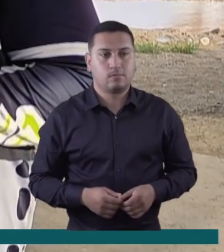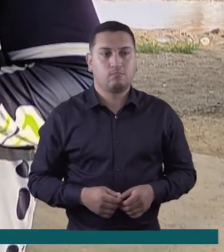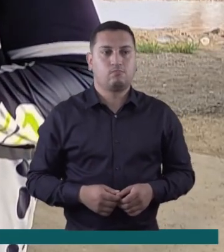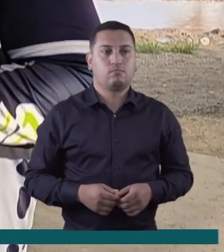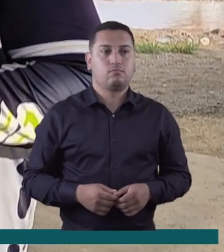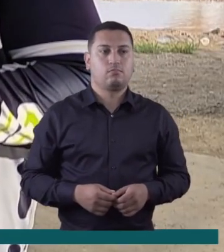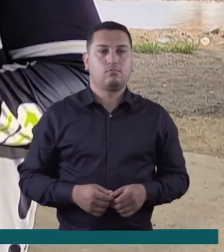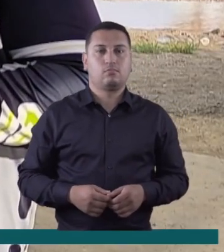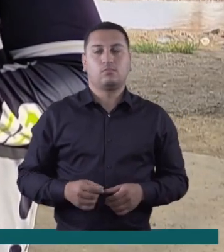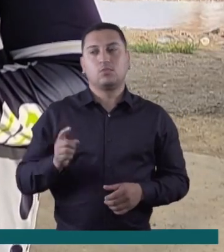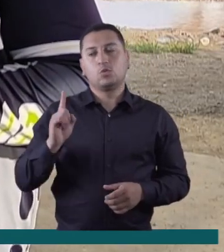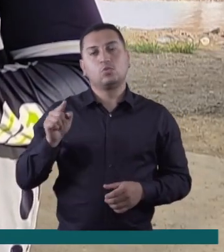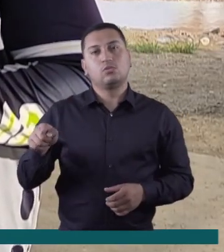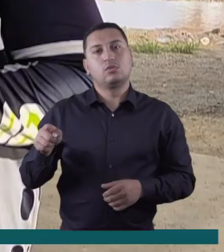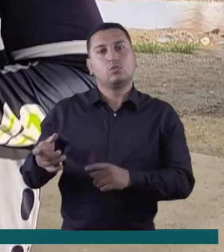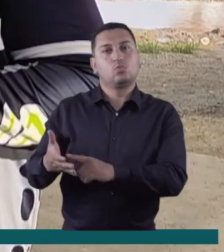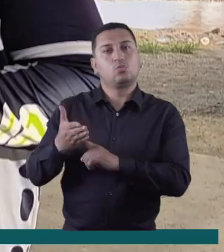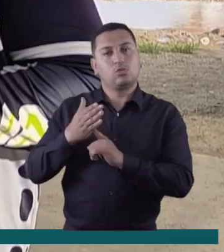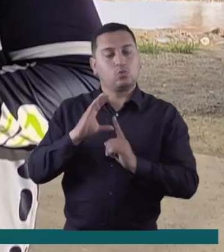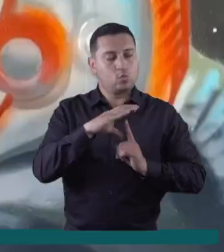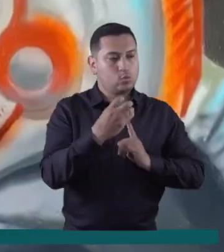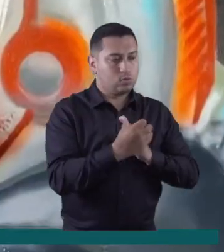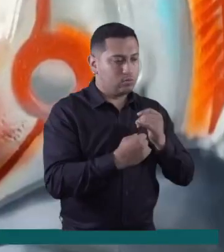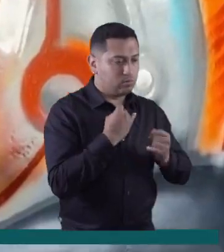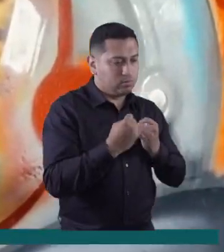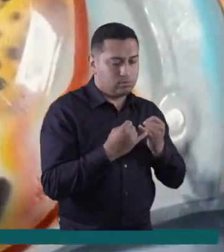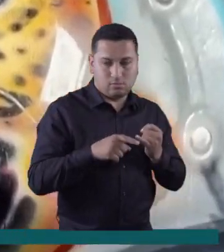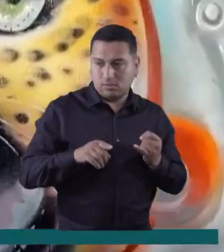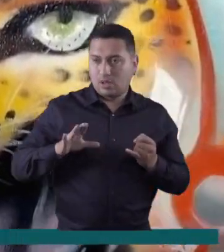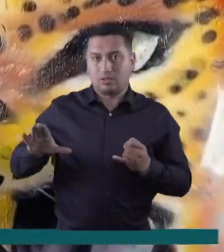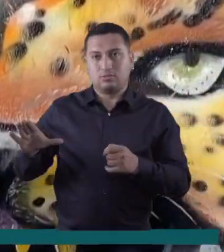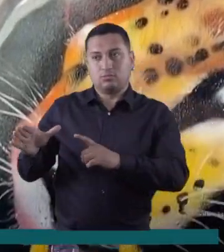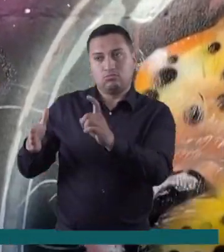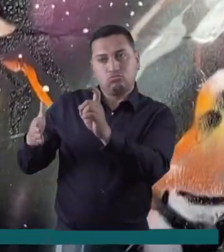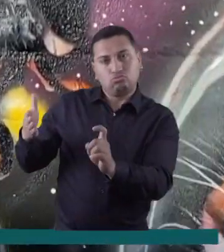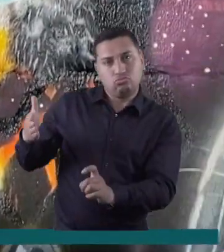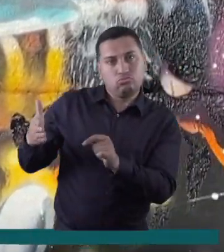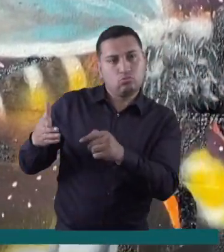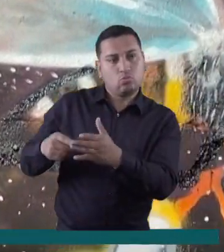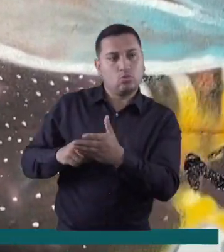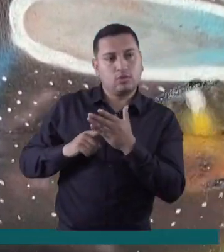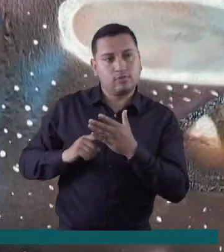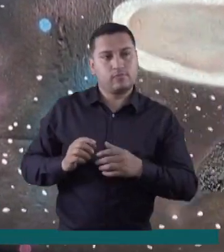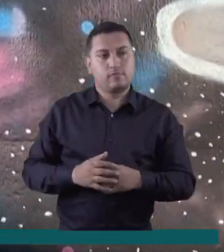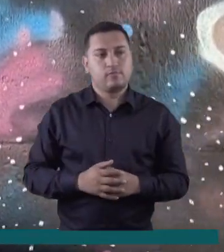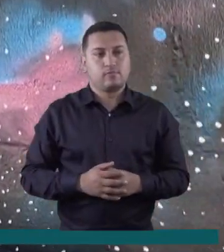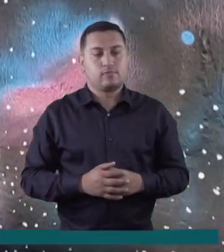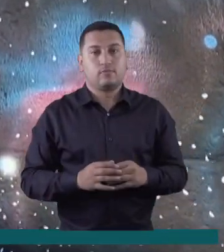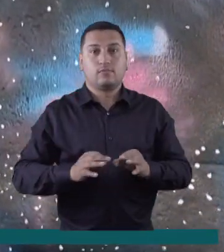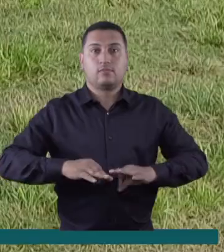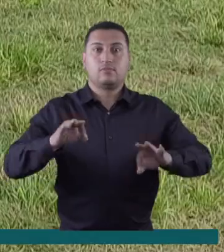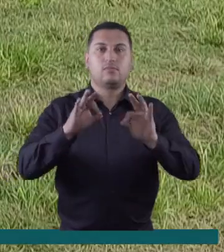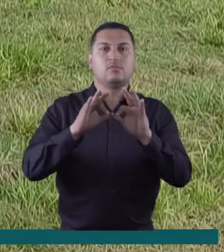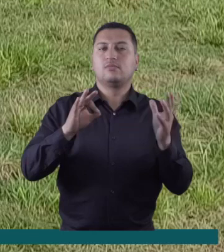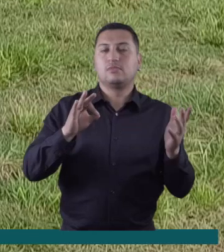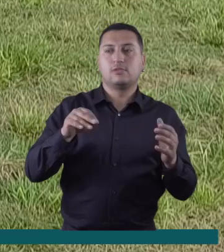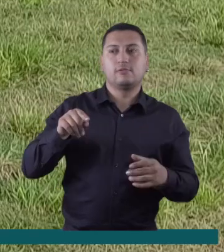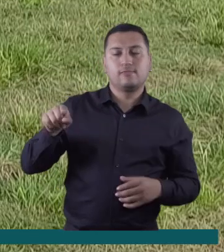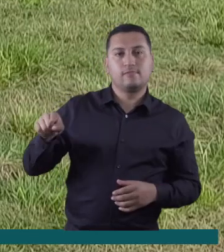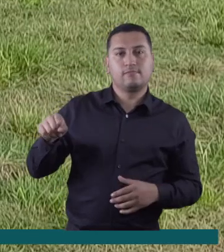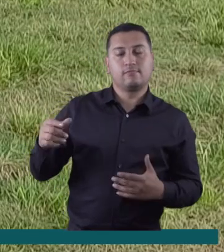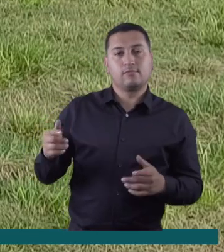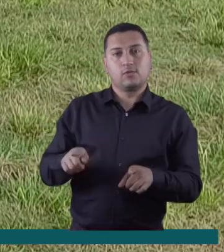de que son versiones de que muestran la cultura de nosotros de aquí en el departamento del Guaviare. Es muy